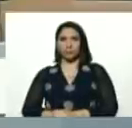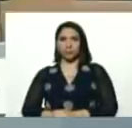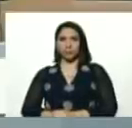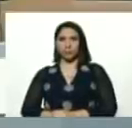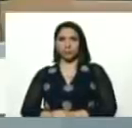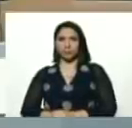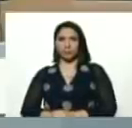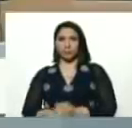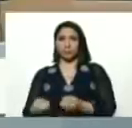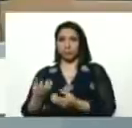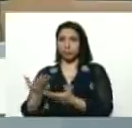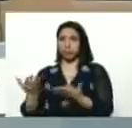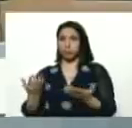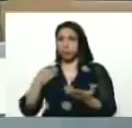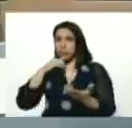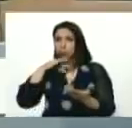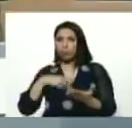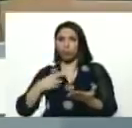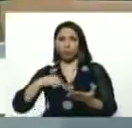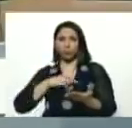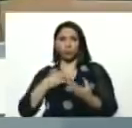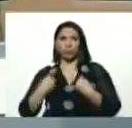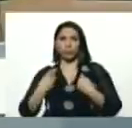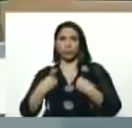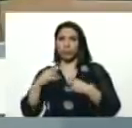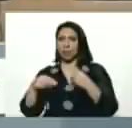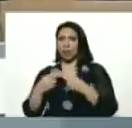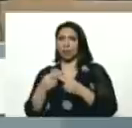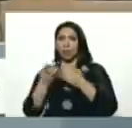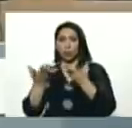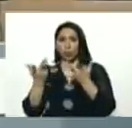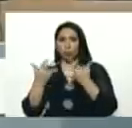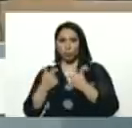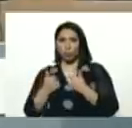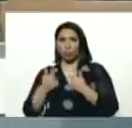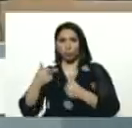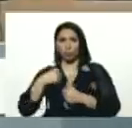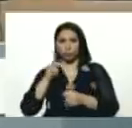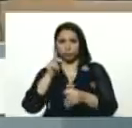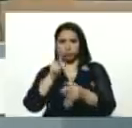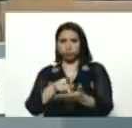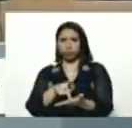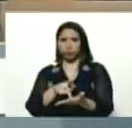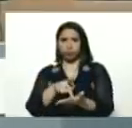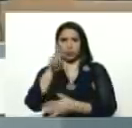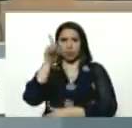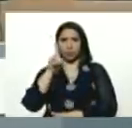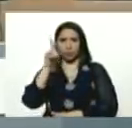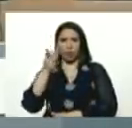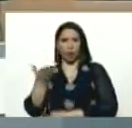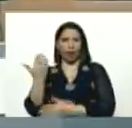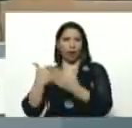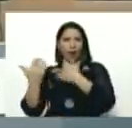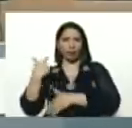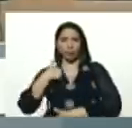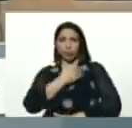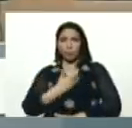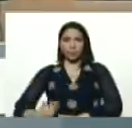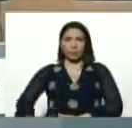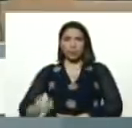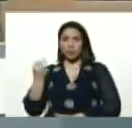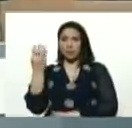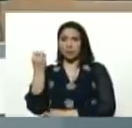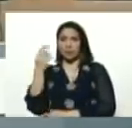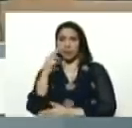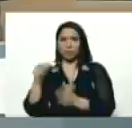eso fue una historia, que vivimos, nadie nos lo contó, yo estuve allí, de diputado, fui presidente, de la asamblea